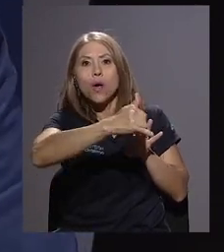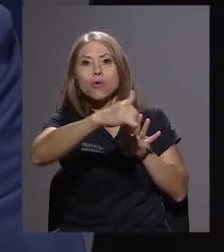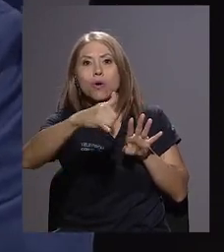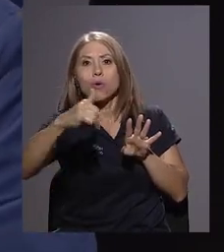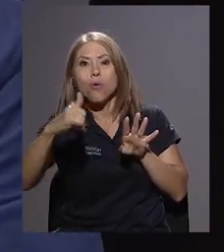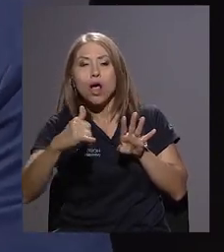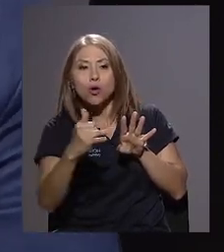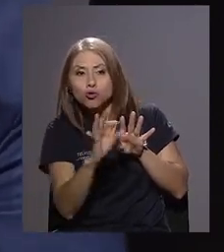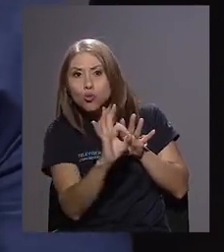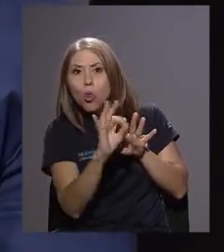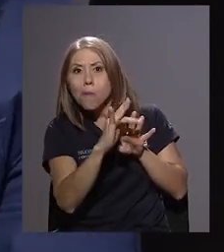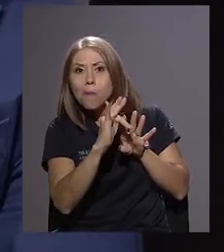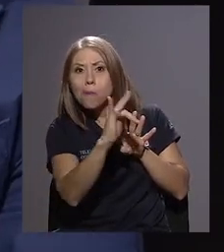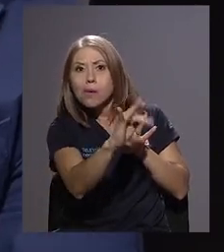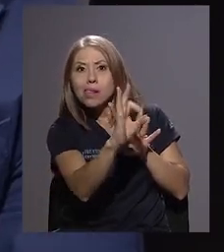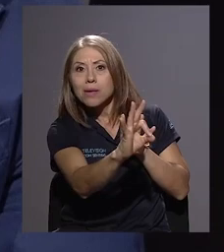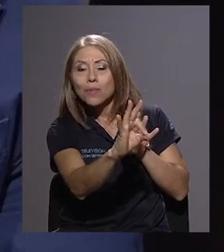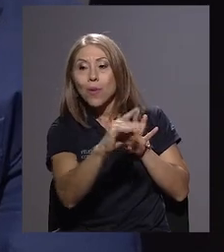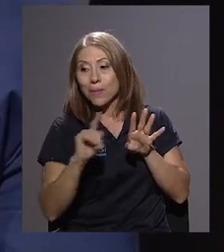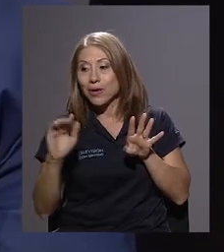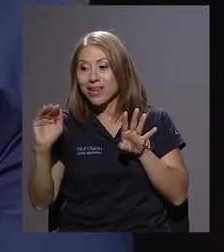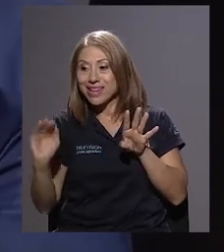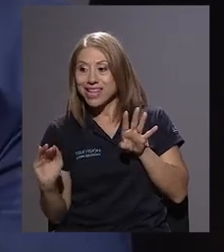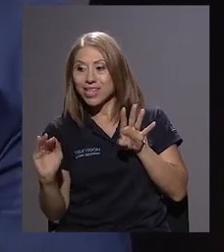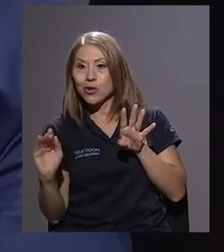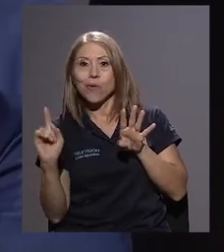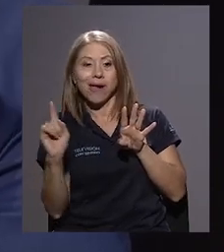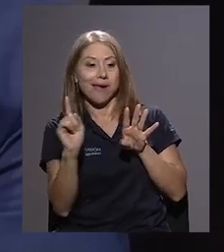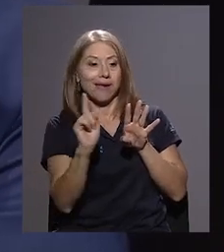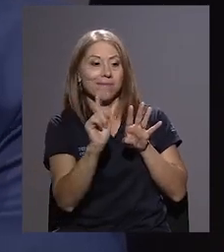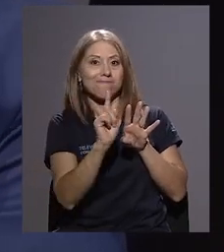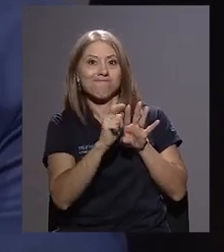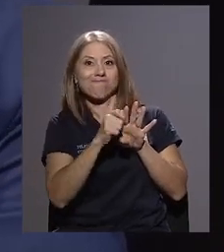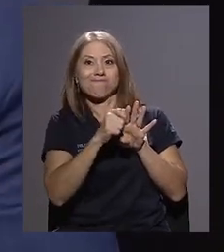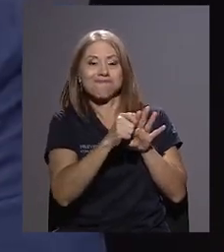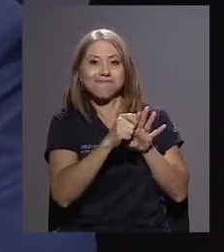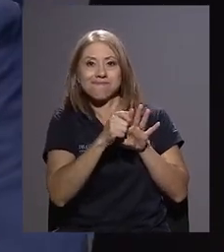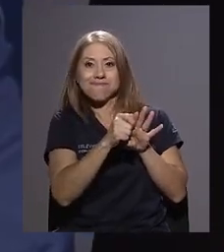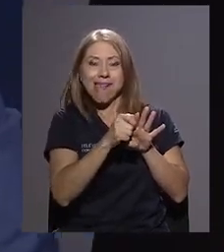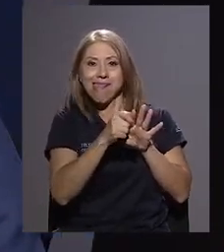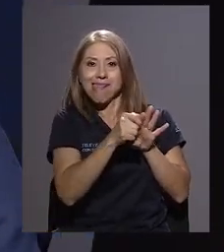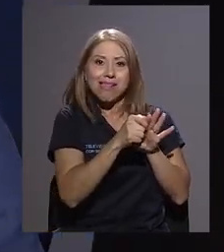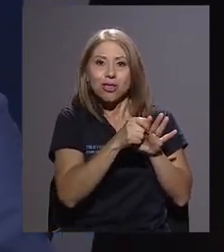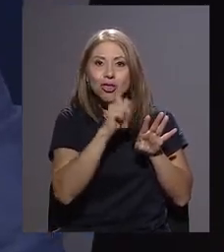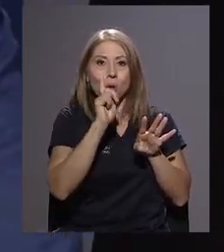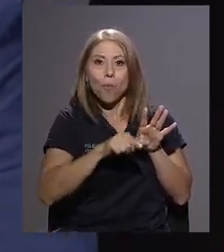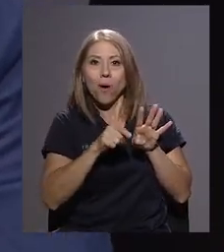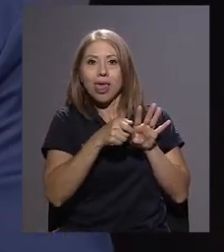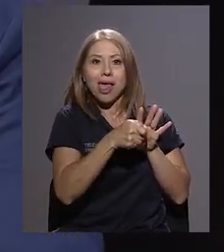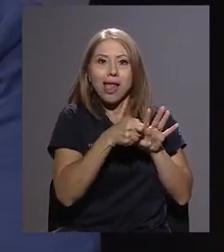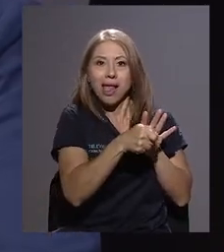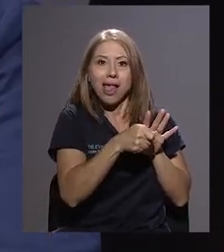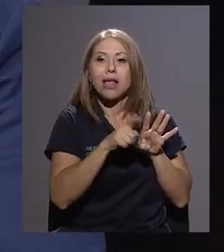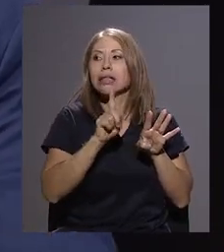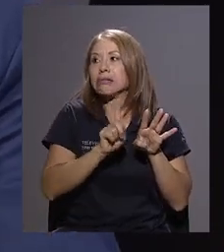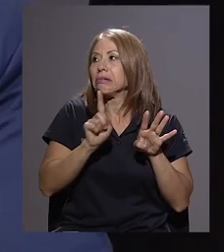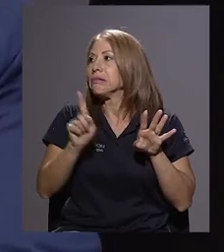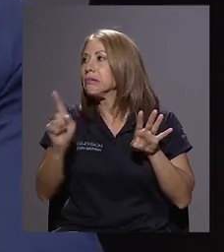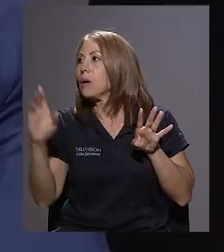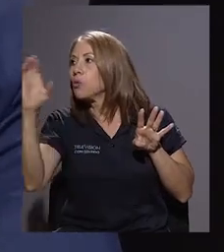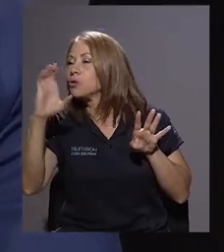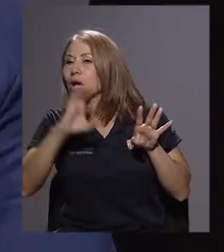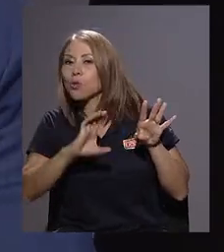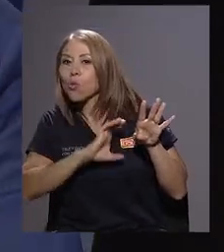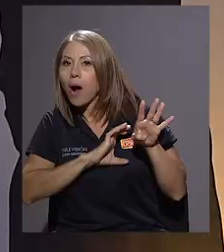pero no puede abrir porque resulta que para poder entrar tiene que ir a buscar un guarda del barrio, ¿verdad? Para que ese guarda le hable la